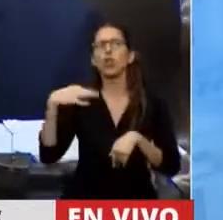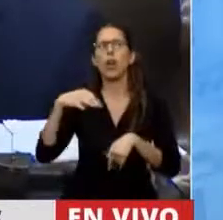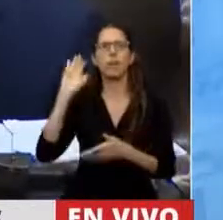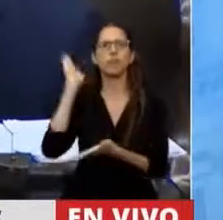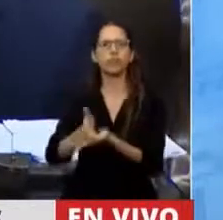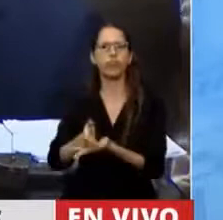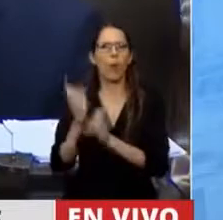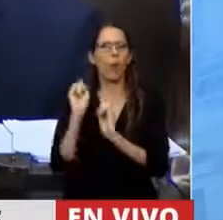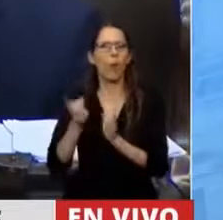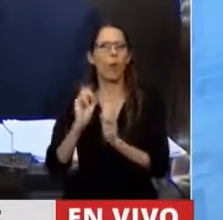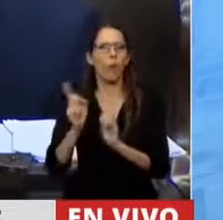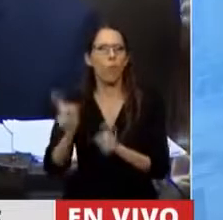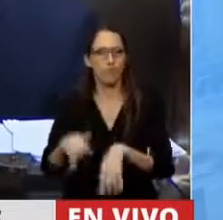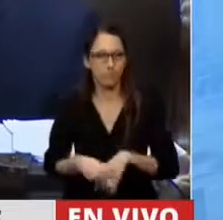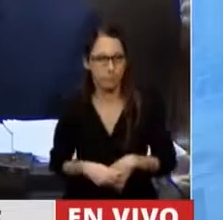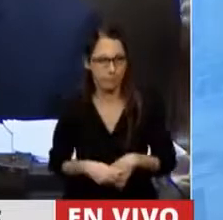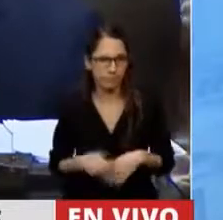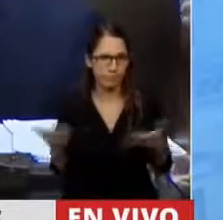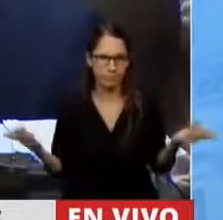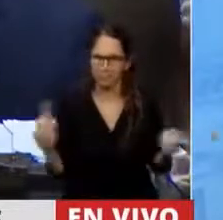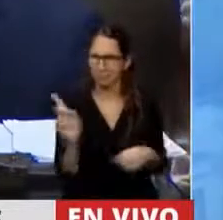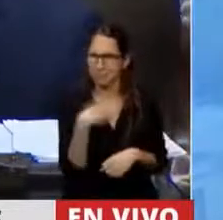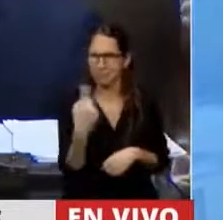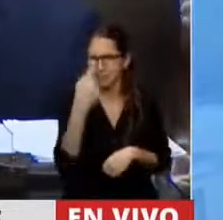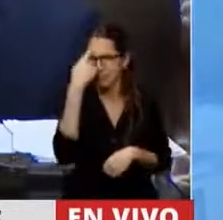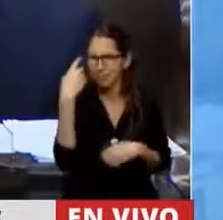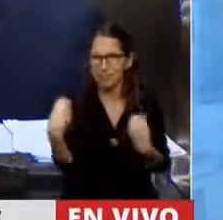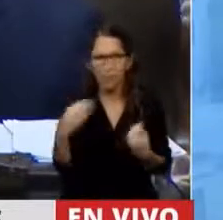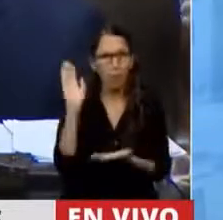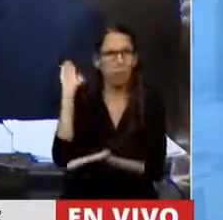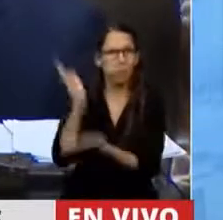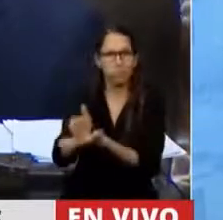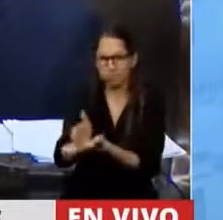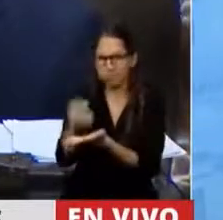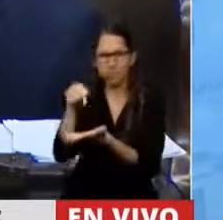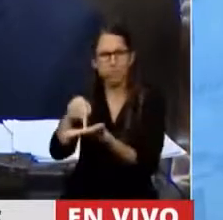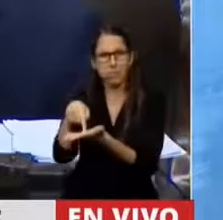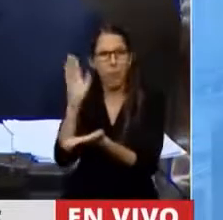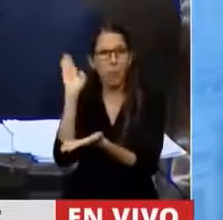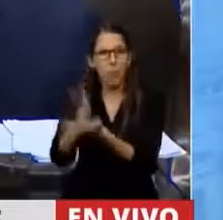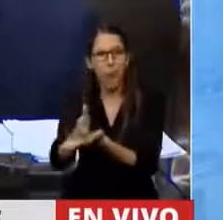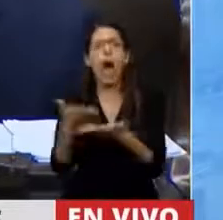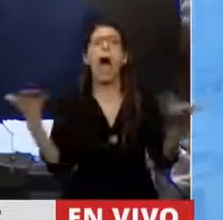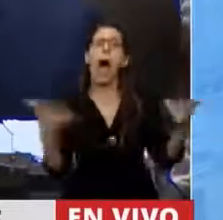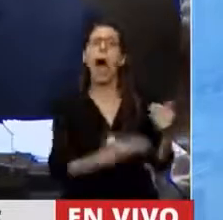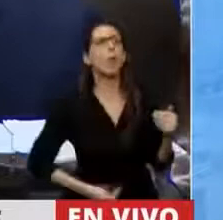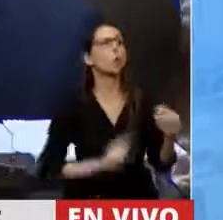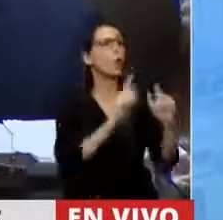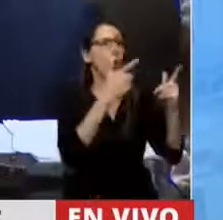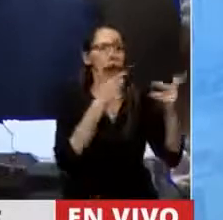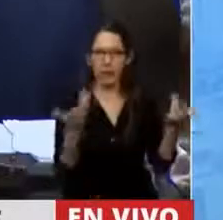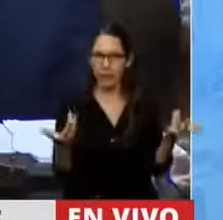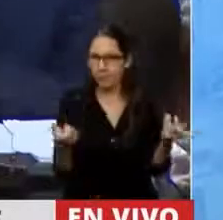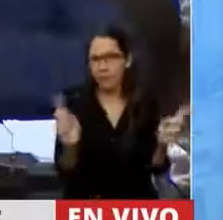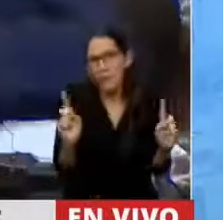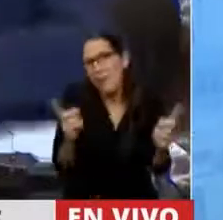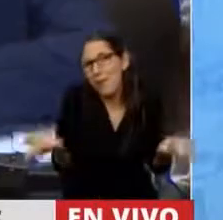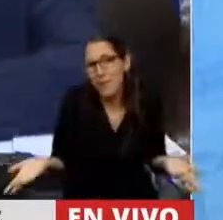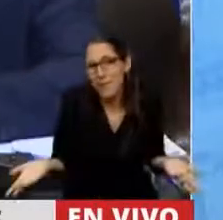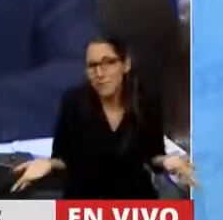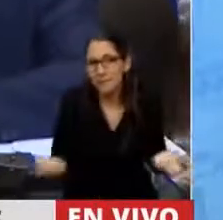nos preguntamos si acaso esta penalización ha impedido su práctica, y claro que no.